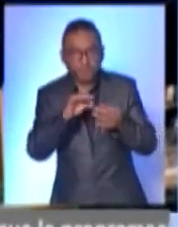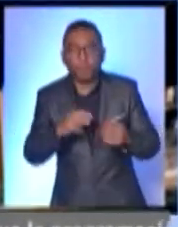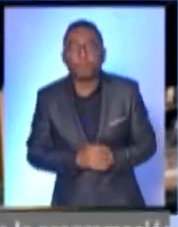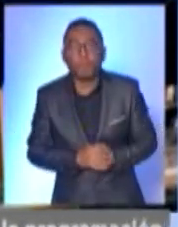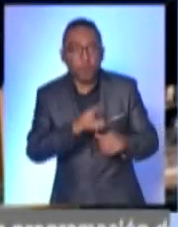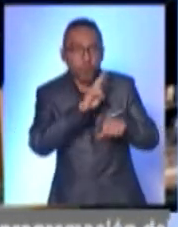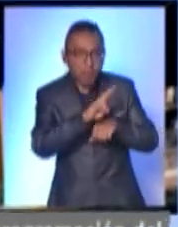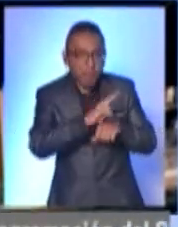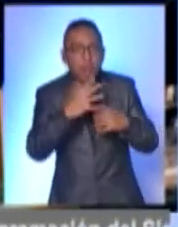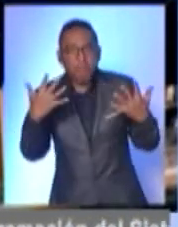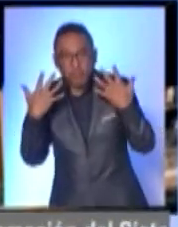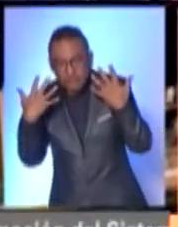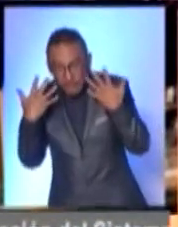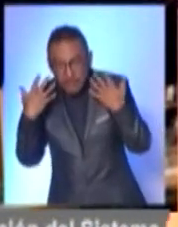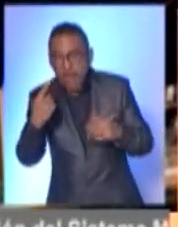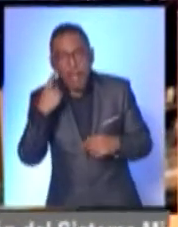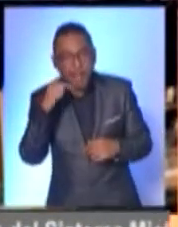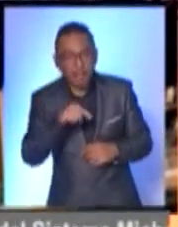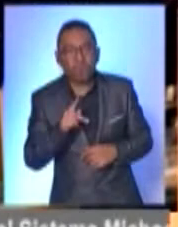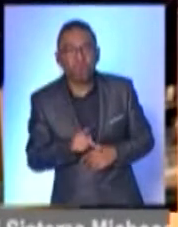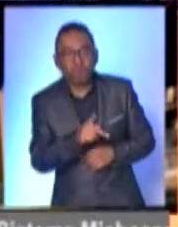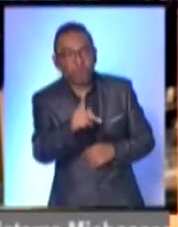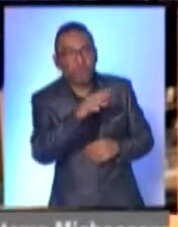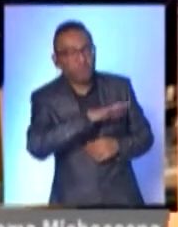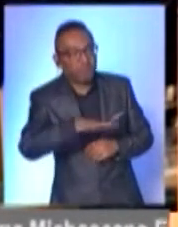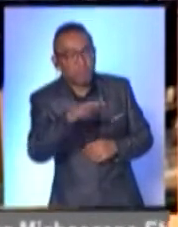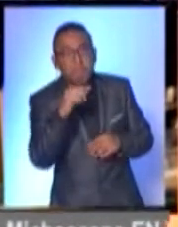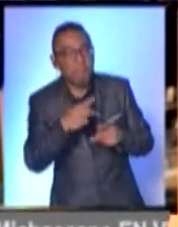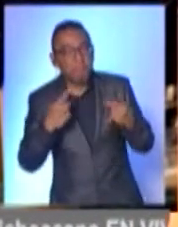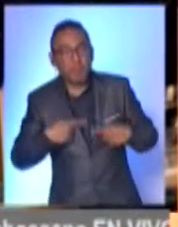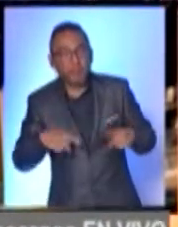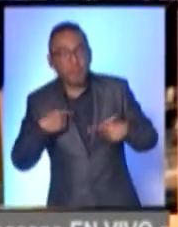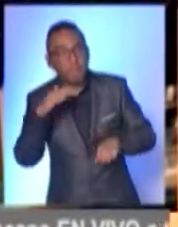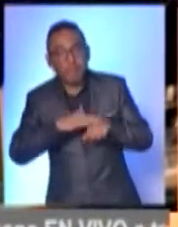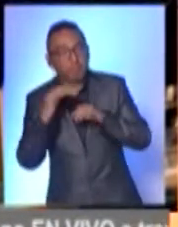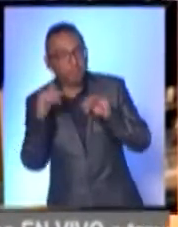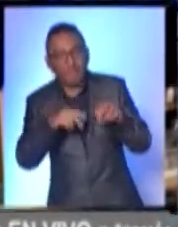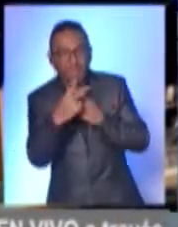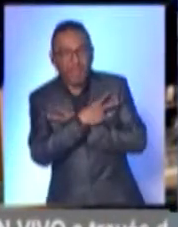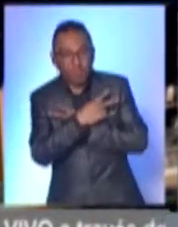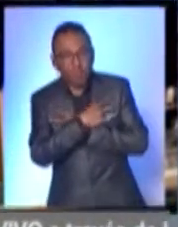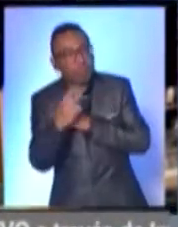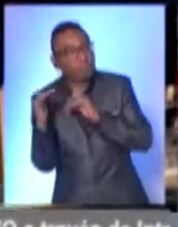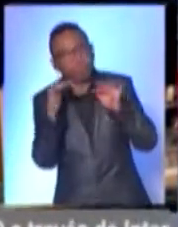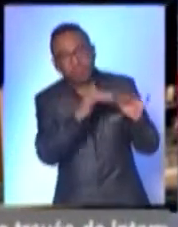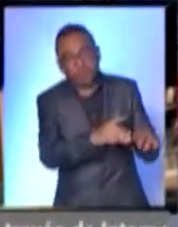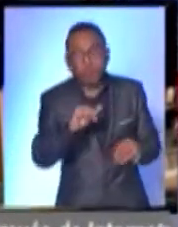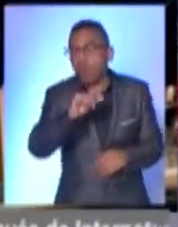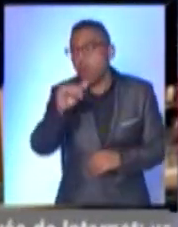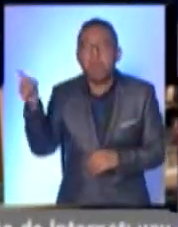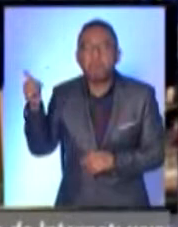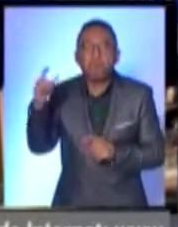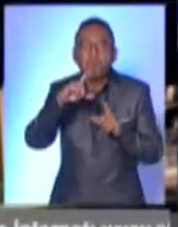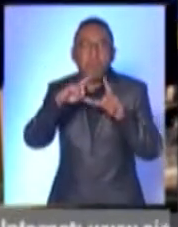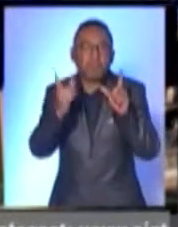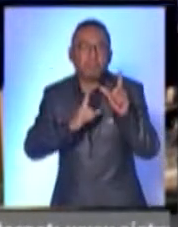Uruapan y Apatzingán son los destinos al interior del estado de mayor concurrencia en este periodo vacacional, mientras que los destinos nacionales